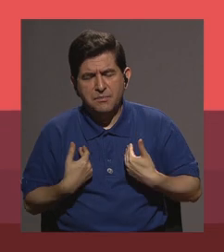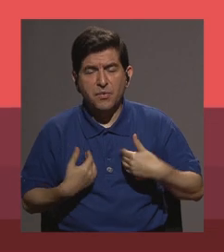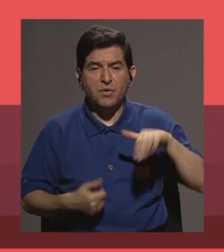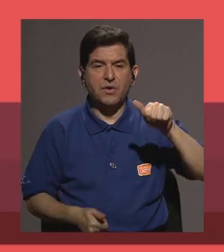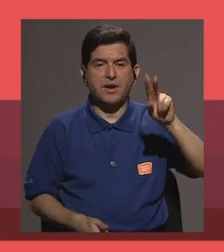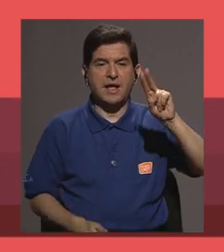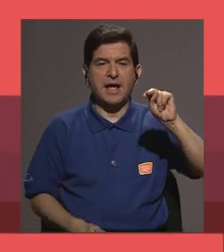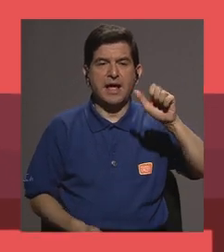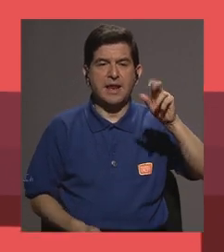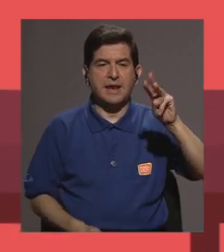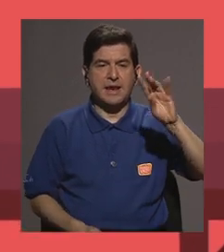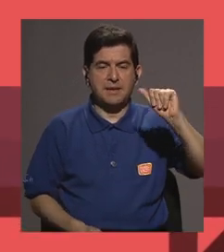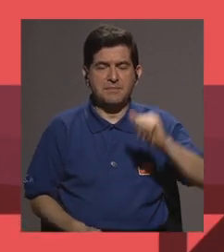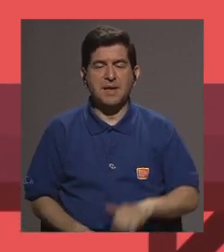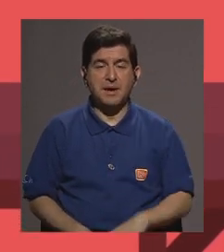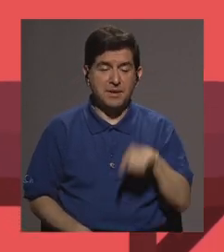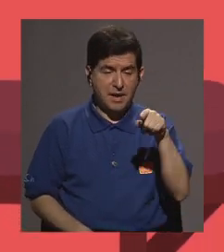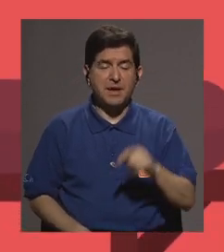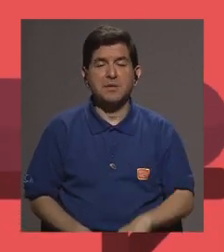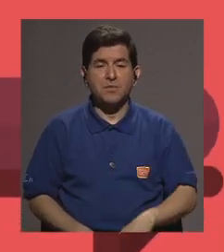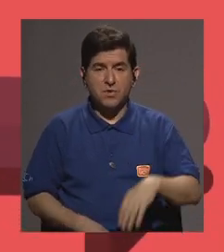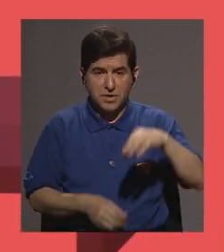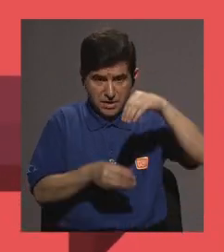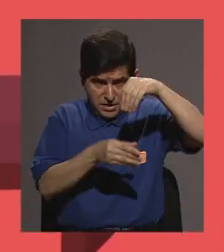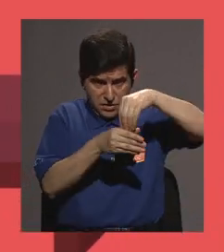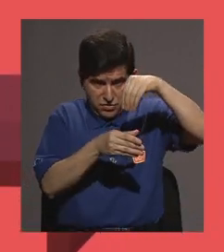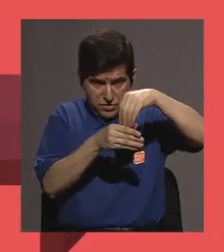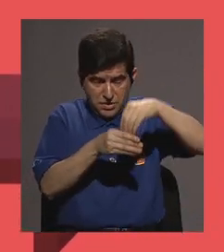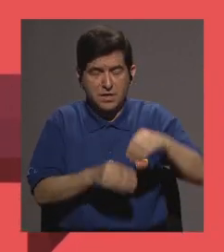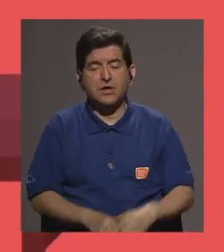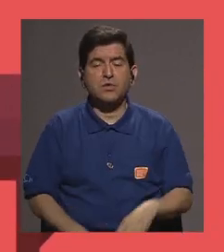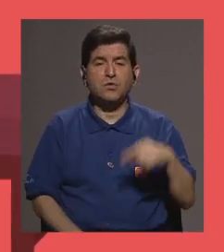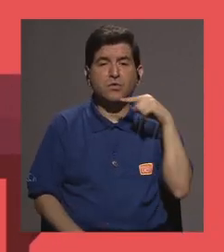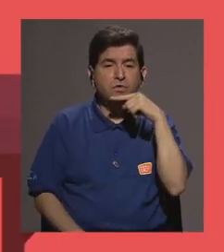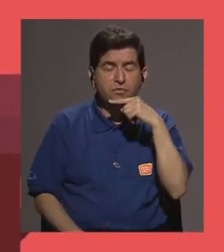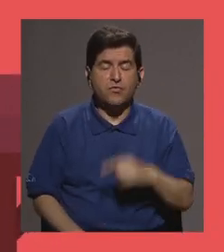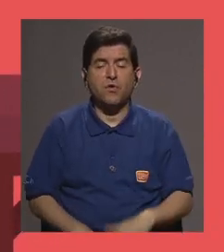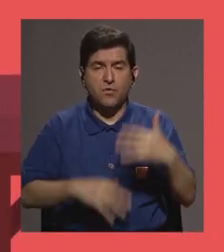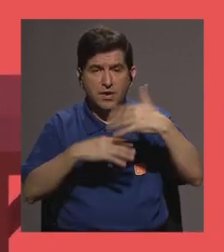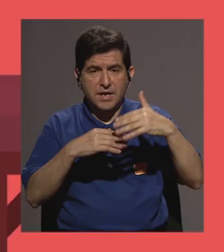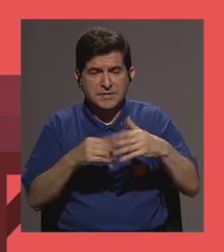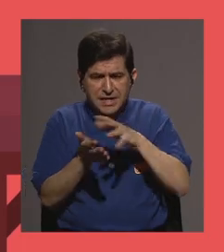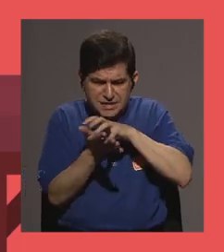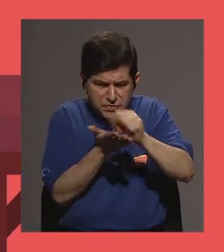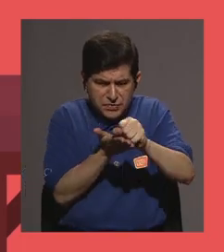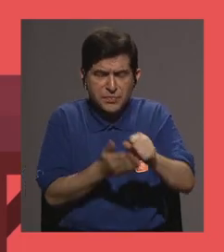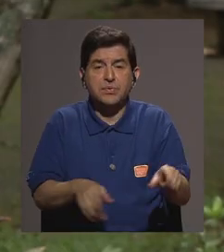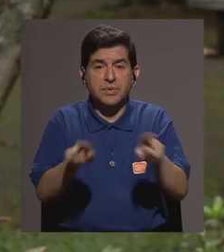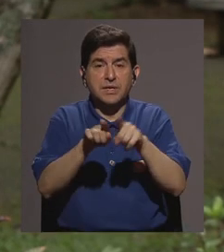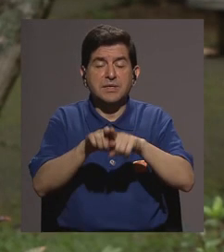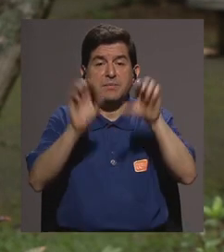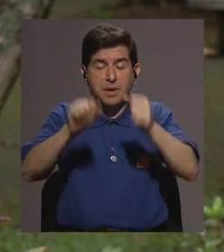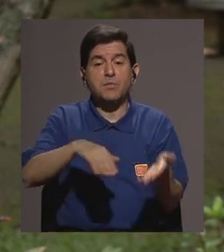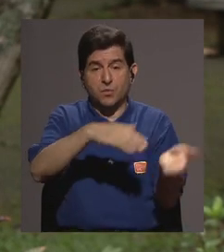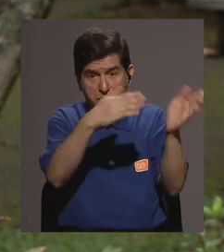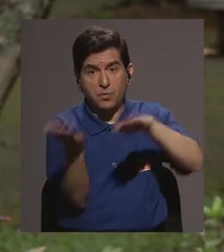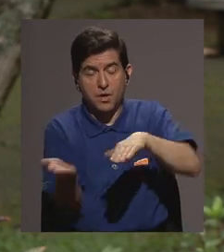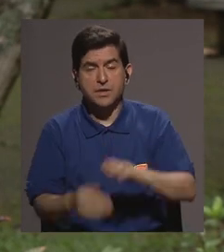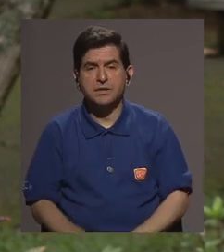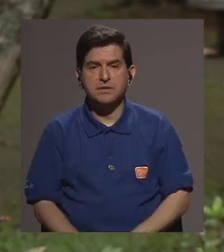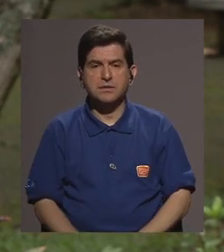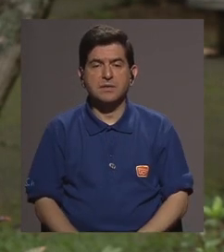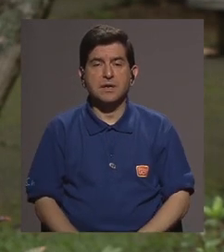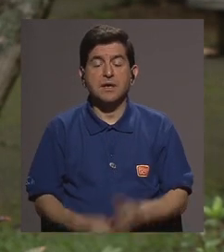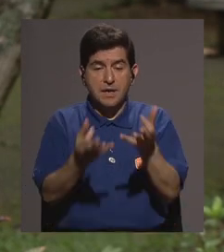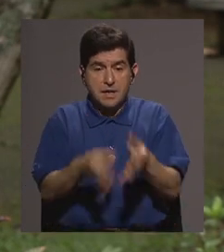por el tema de la anemia que le da por la destrucción de los glóbulos rojos y la malaria por falcíparo incluso puede matar es decir una de las